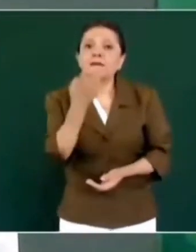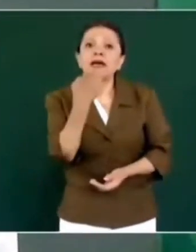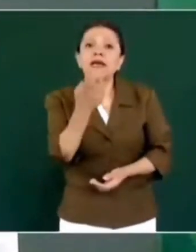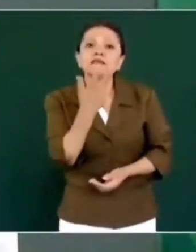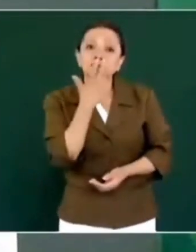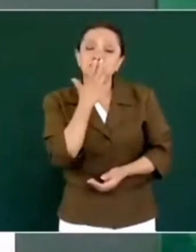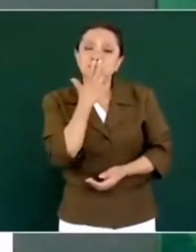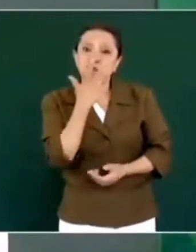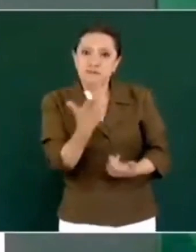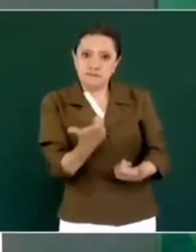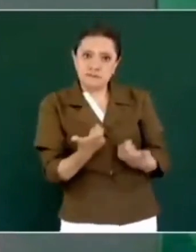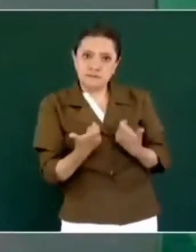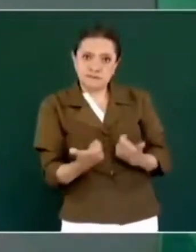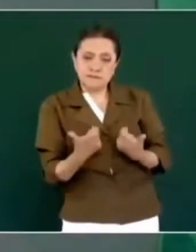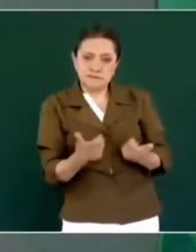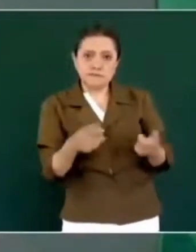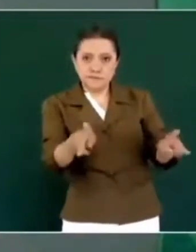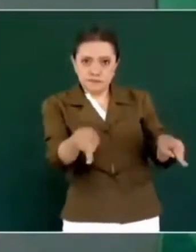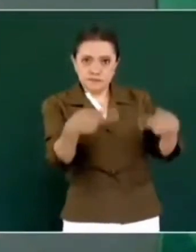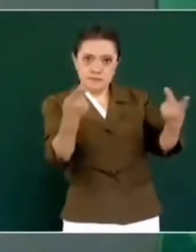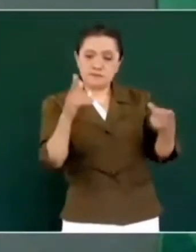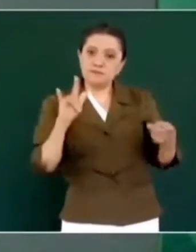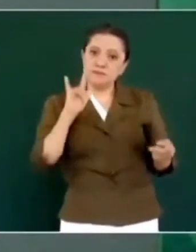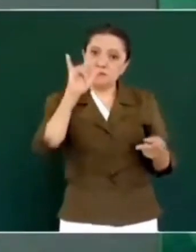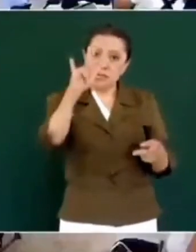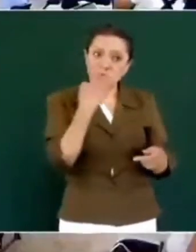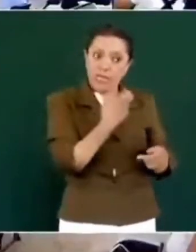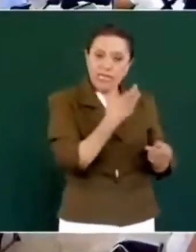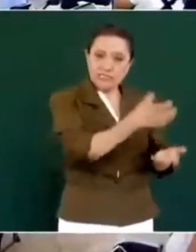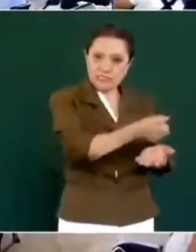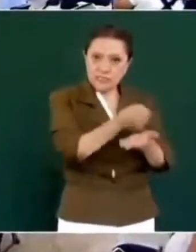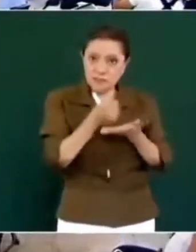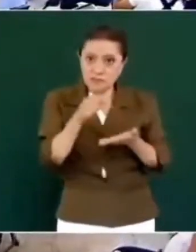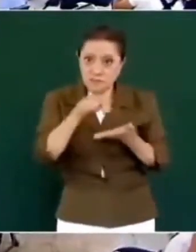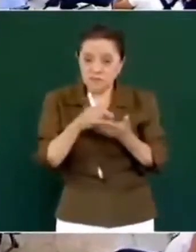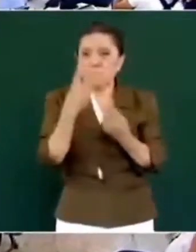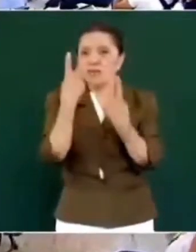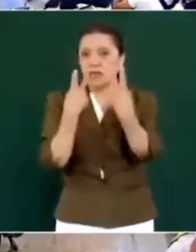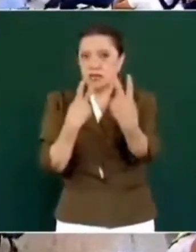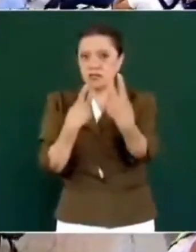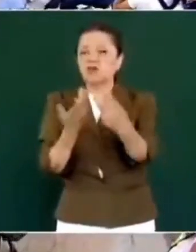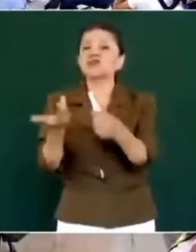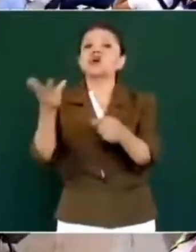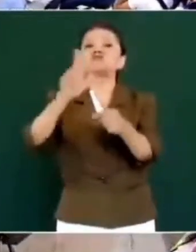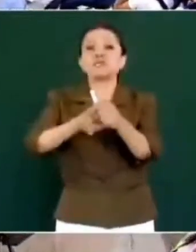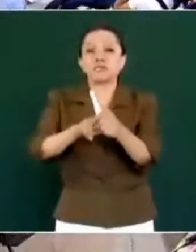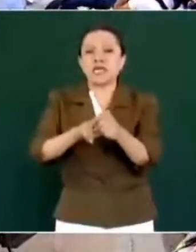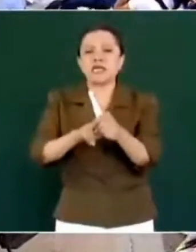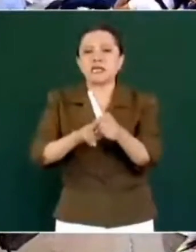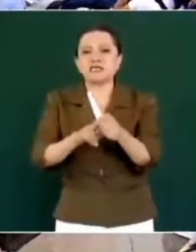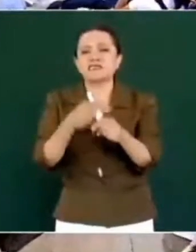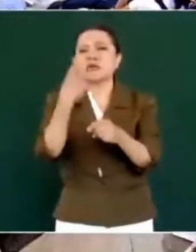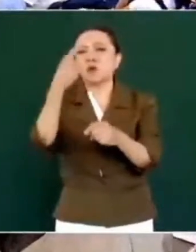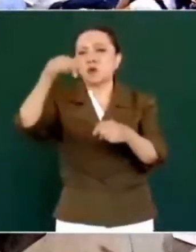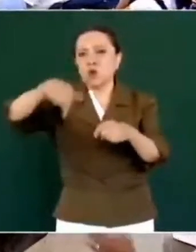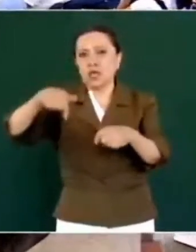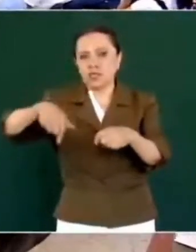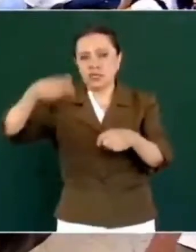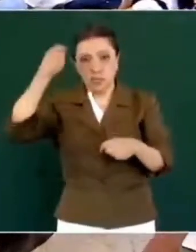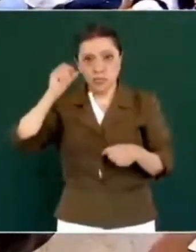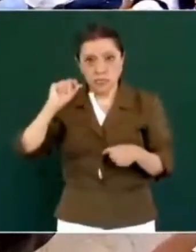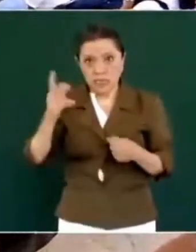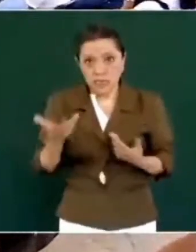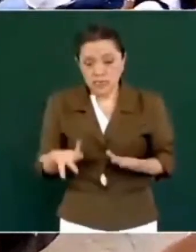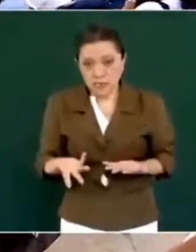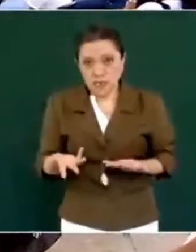el dinero del avión presidencial. Para dos hospitales y uno aquí en Guerrero. Y